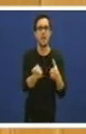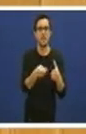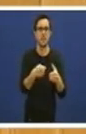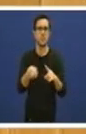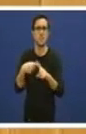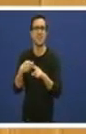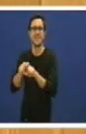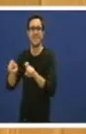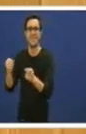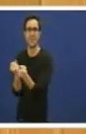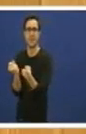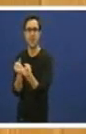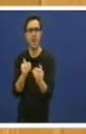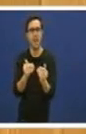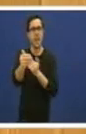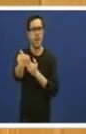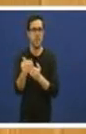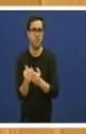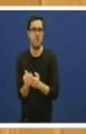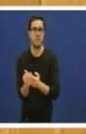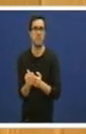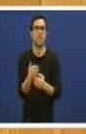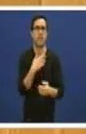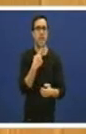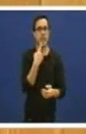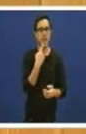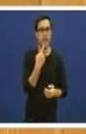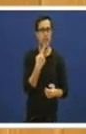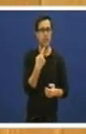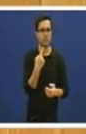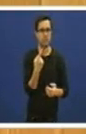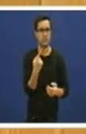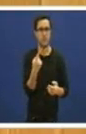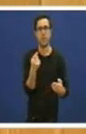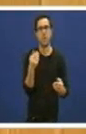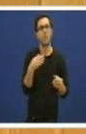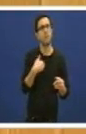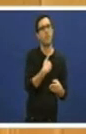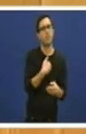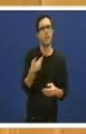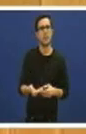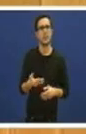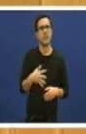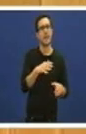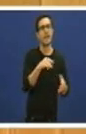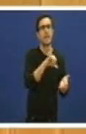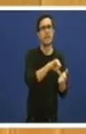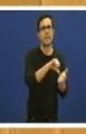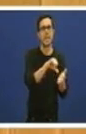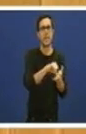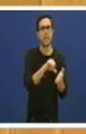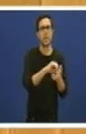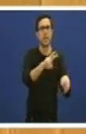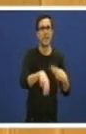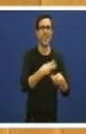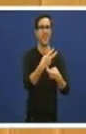En ese sentido xogan algúns aspectos un papel crucial. O centro de reparación naval tanto para a ría de Ferrol como